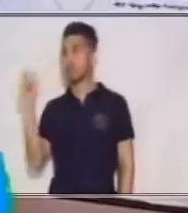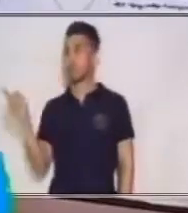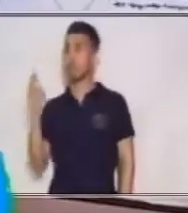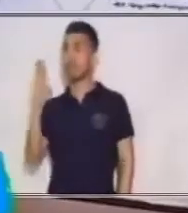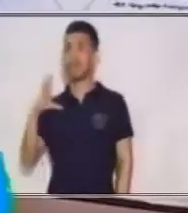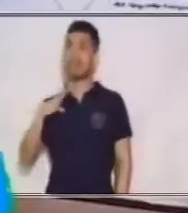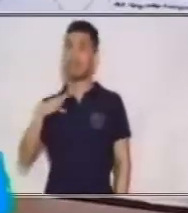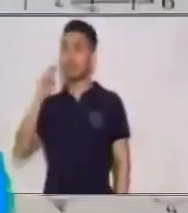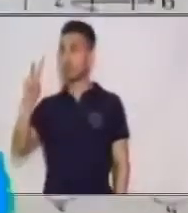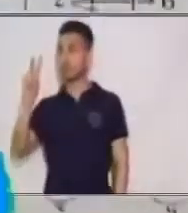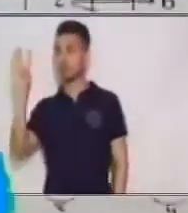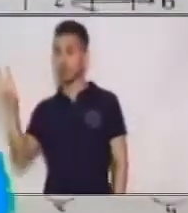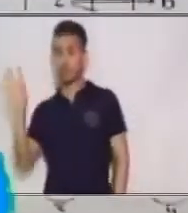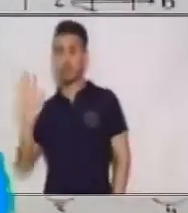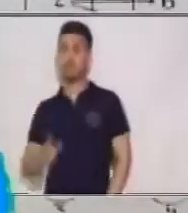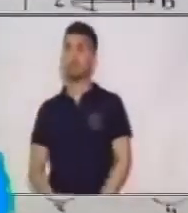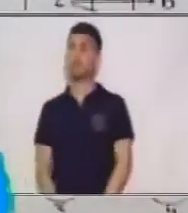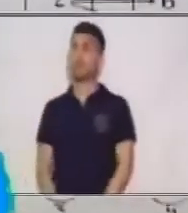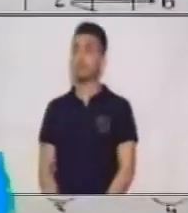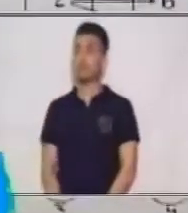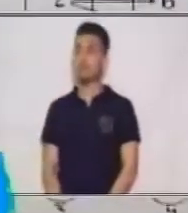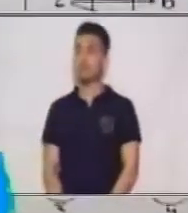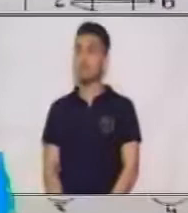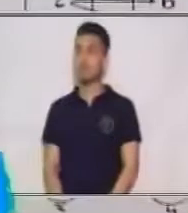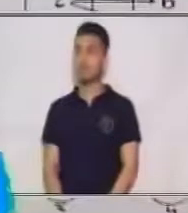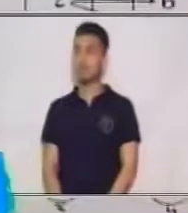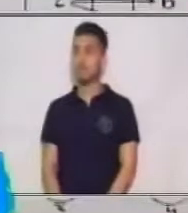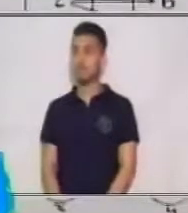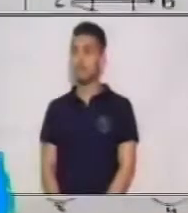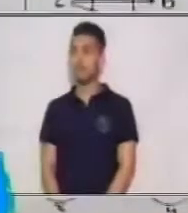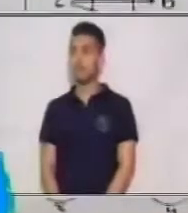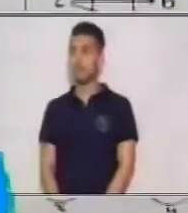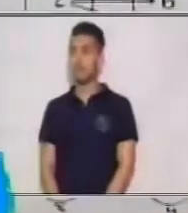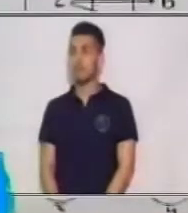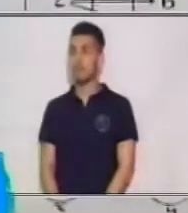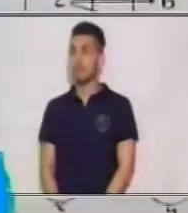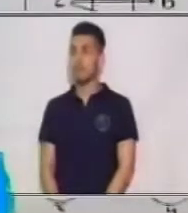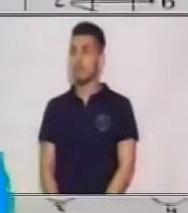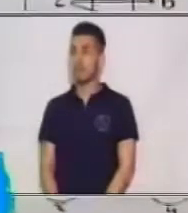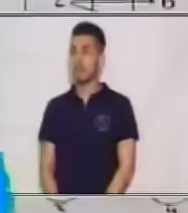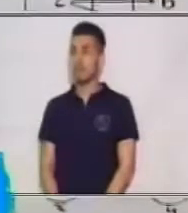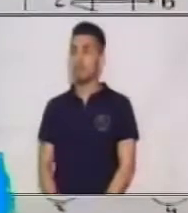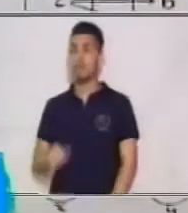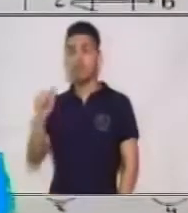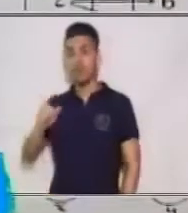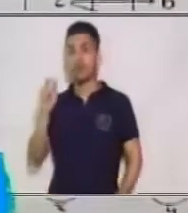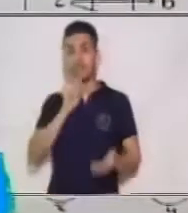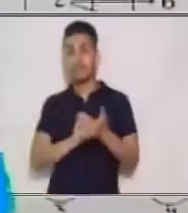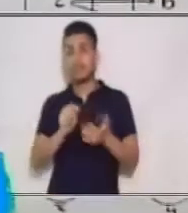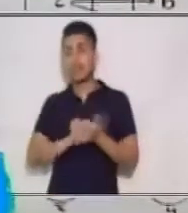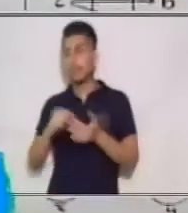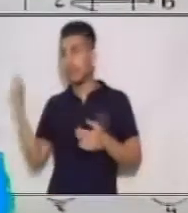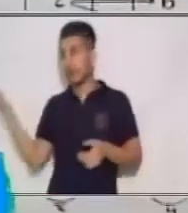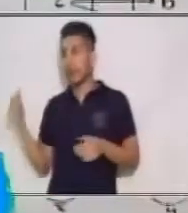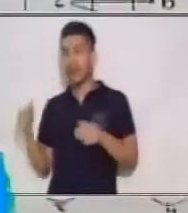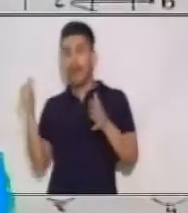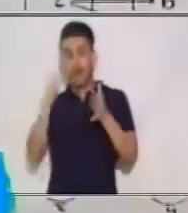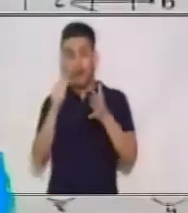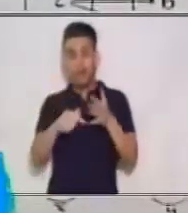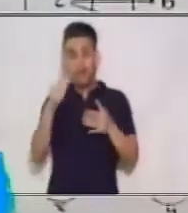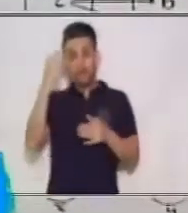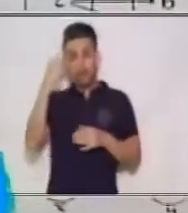conjunto B, 2 y 4. Escribamos entonces los elementos que tiene el conjunto A.